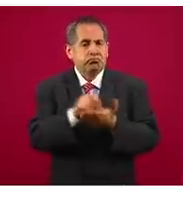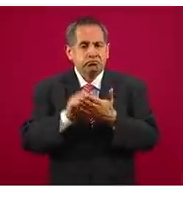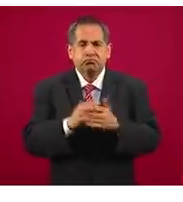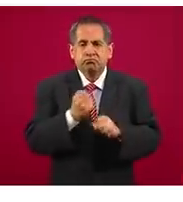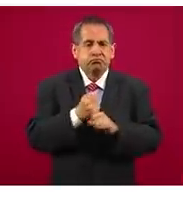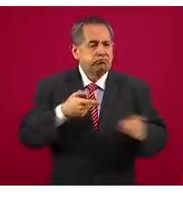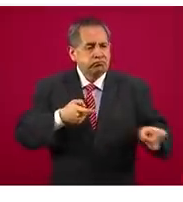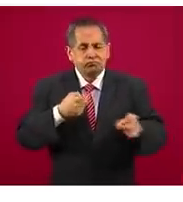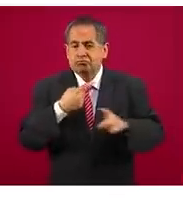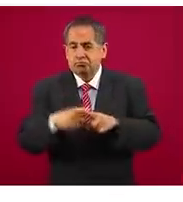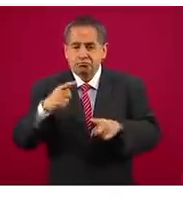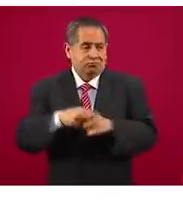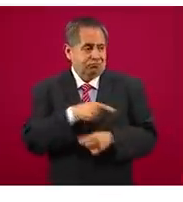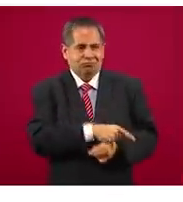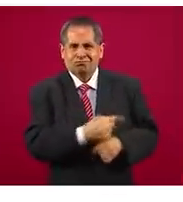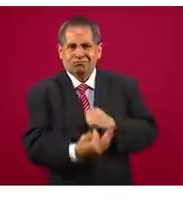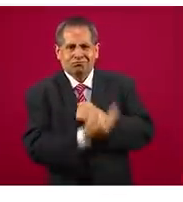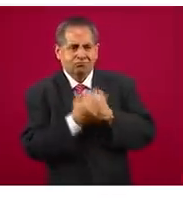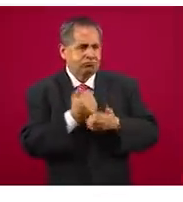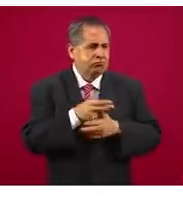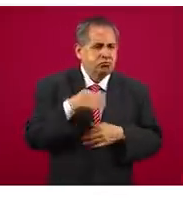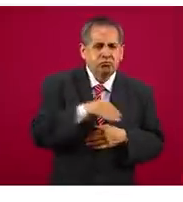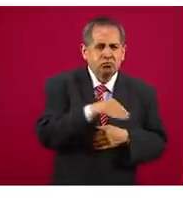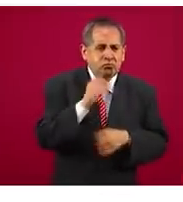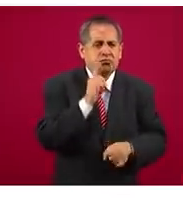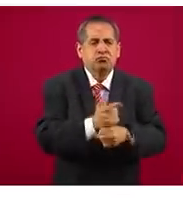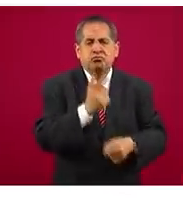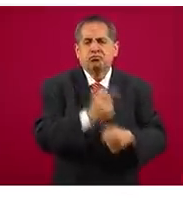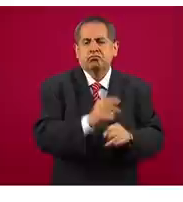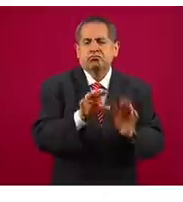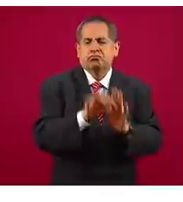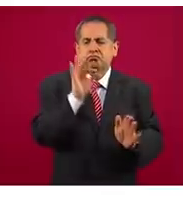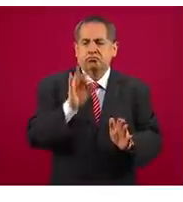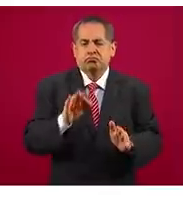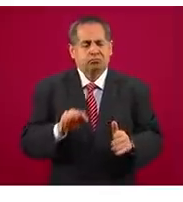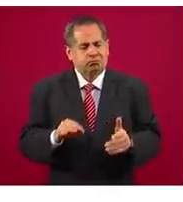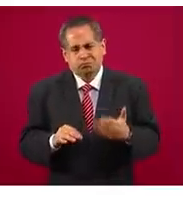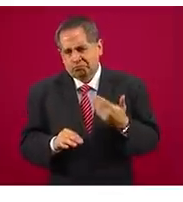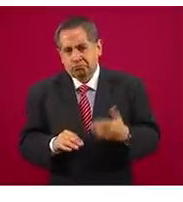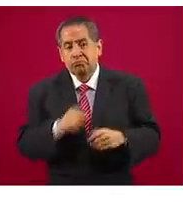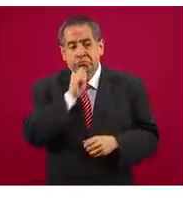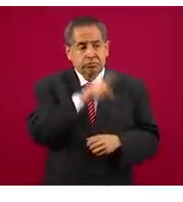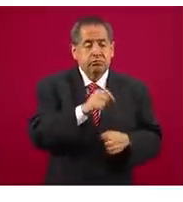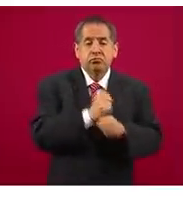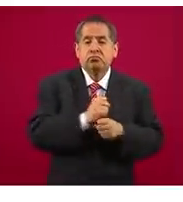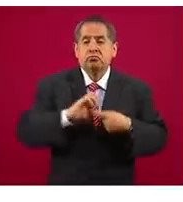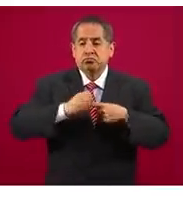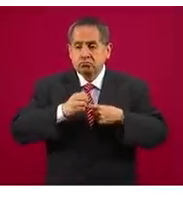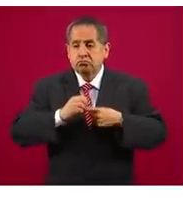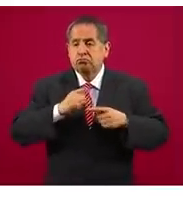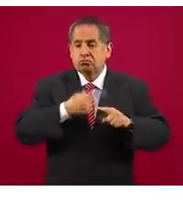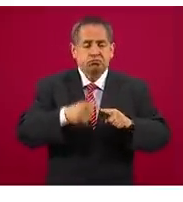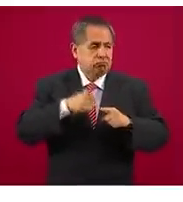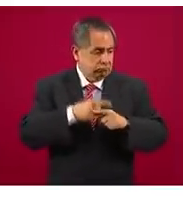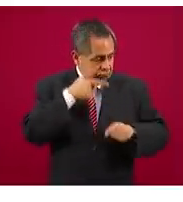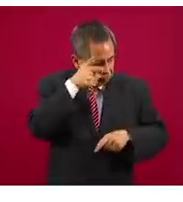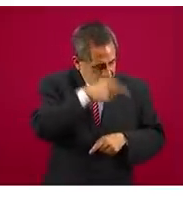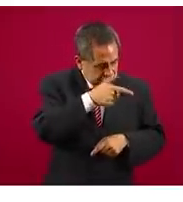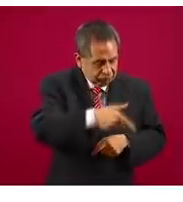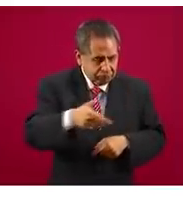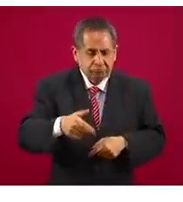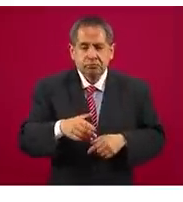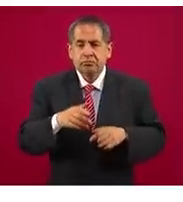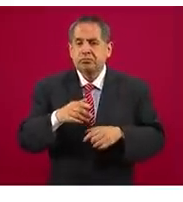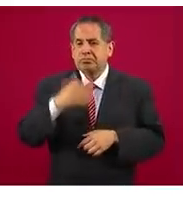y municiones. Esto principalmente en empresas de